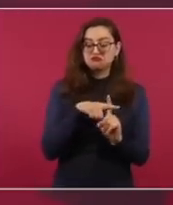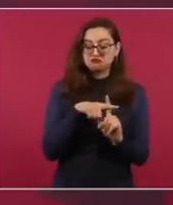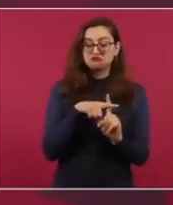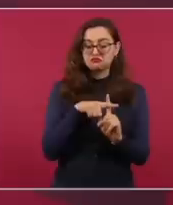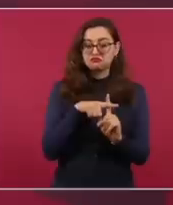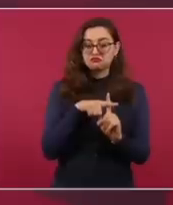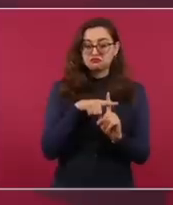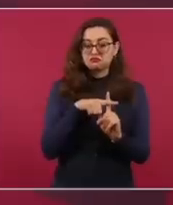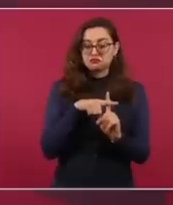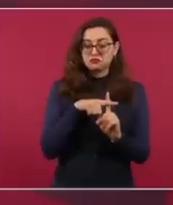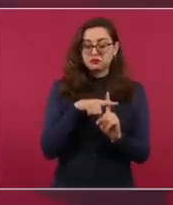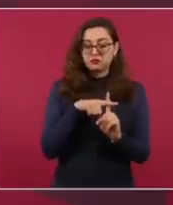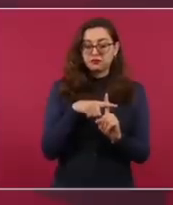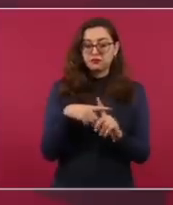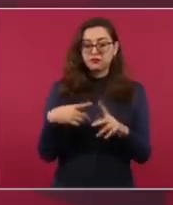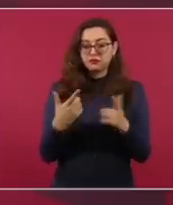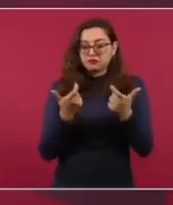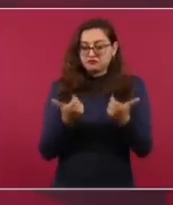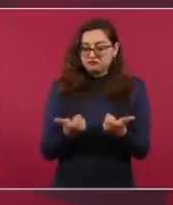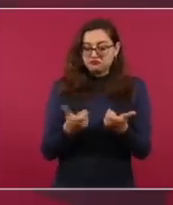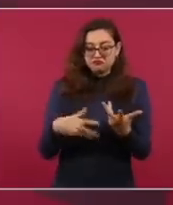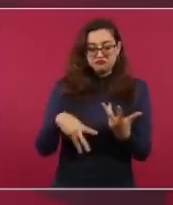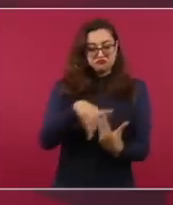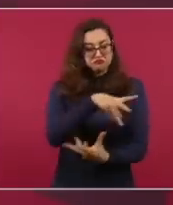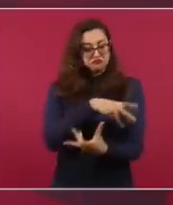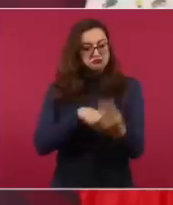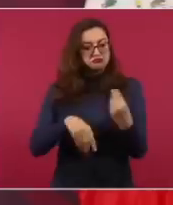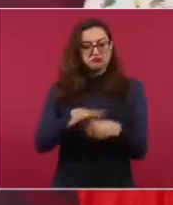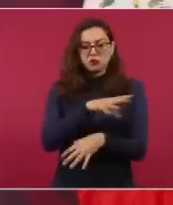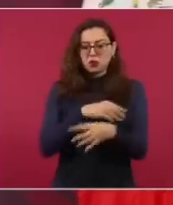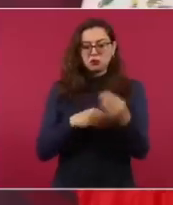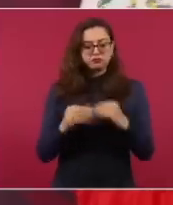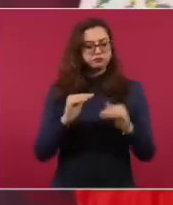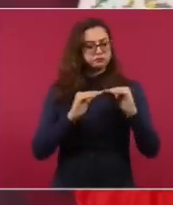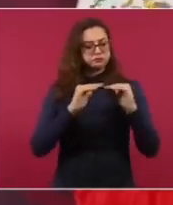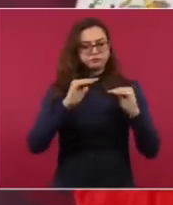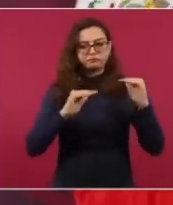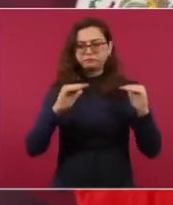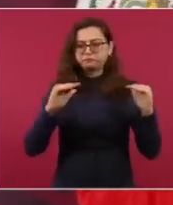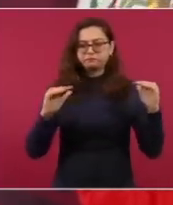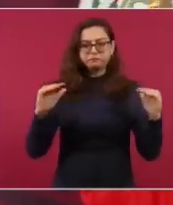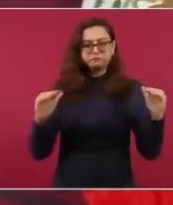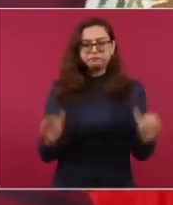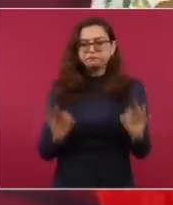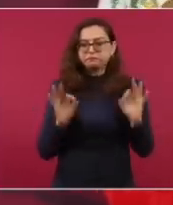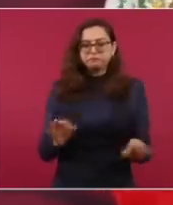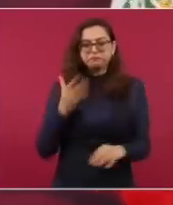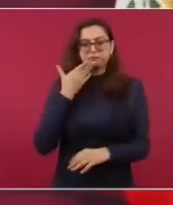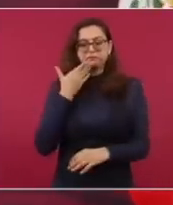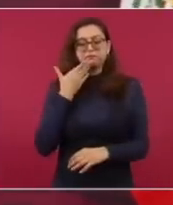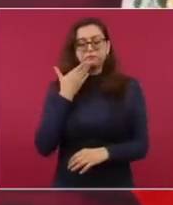Nuestra economía está muy estable, entre otras cosas, por esa